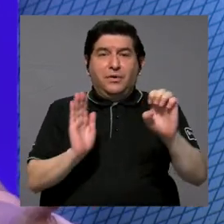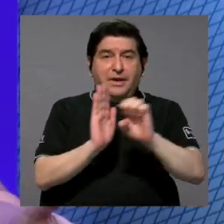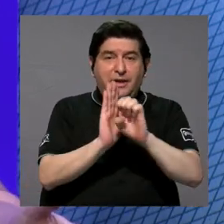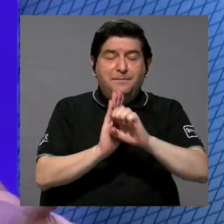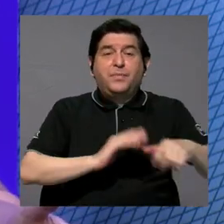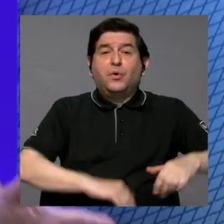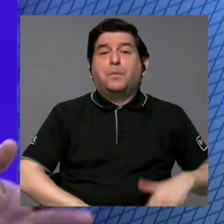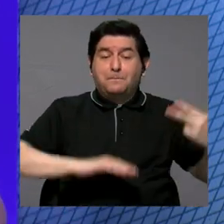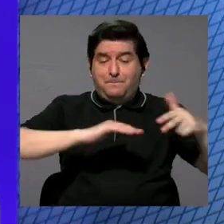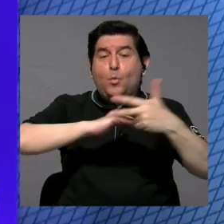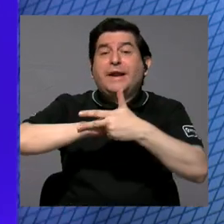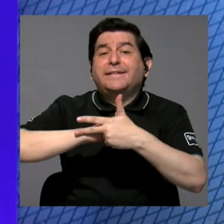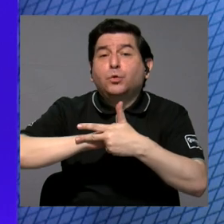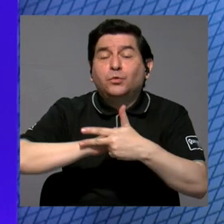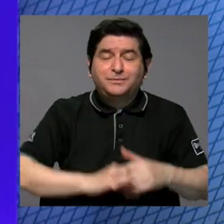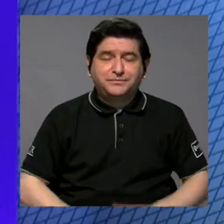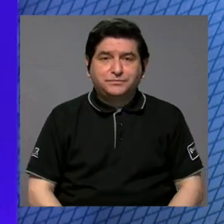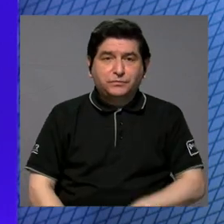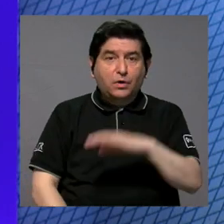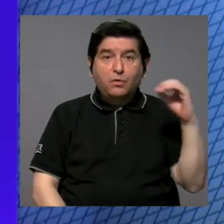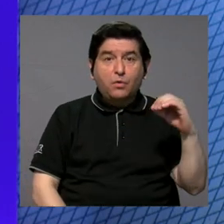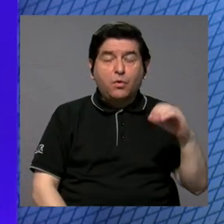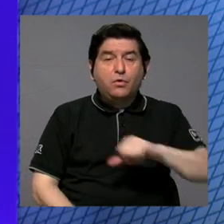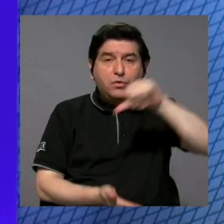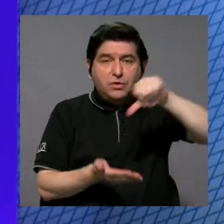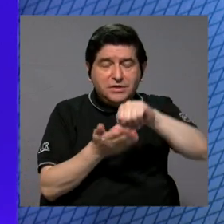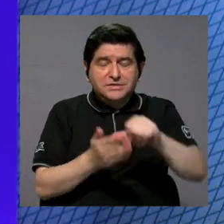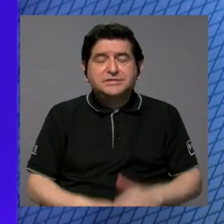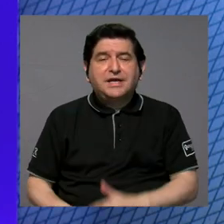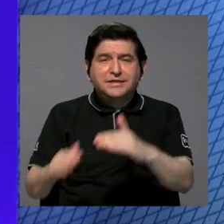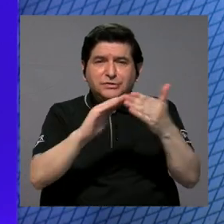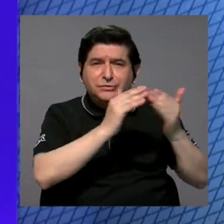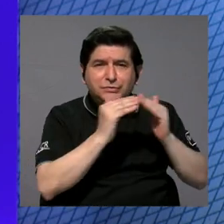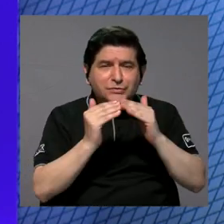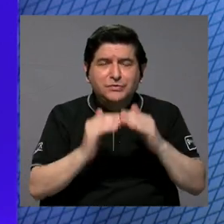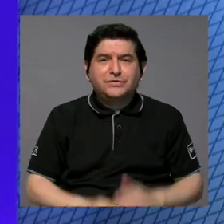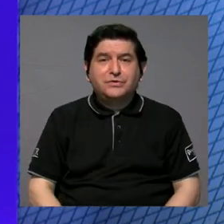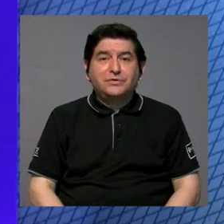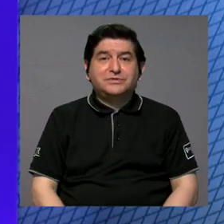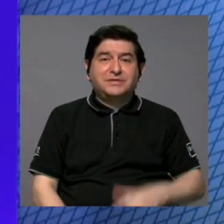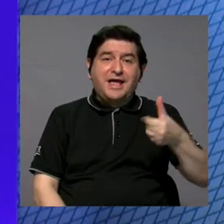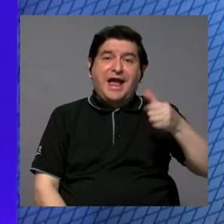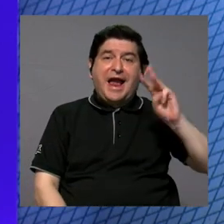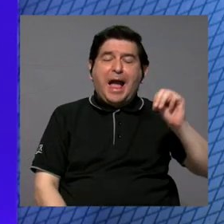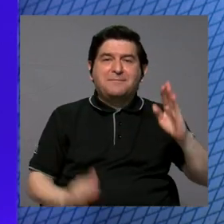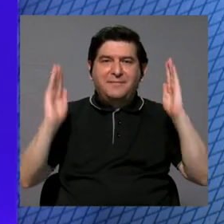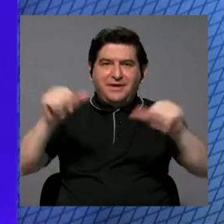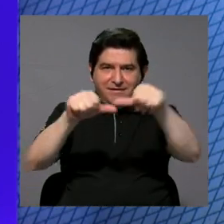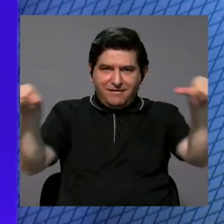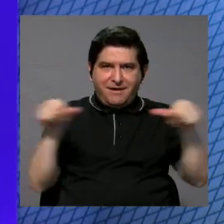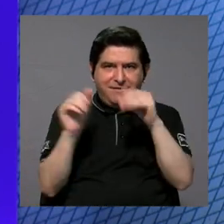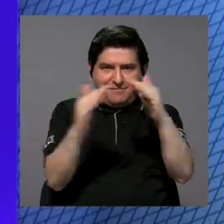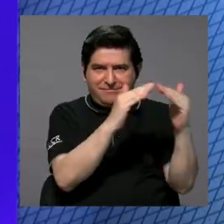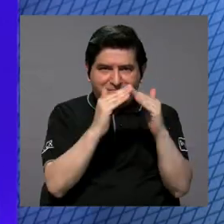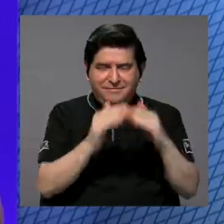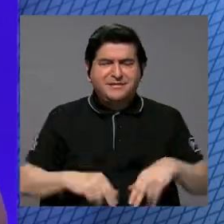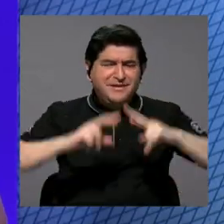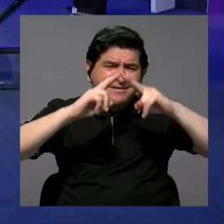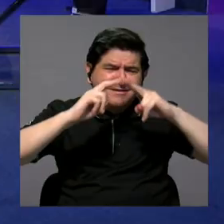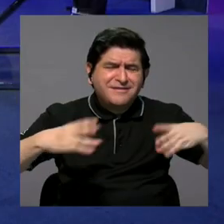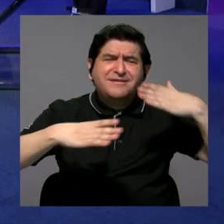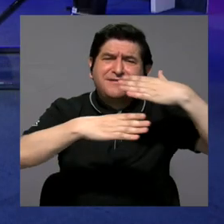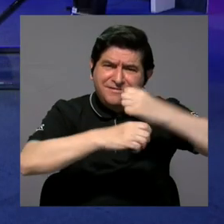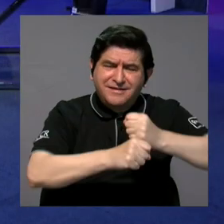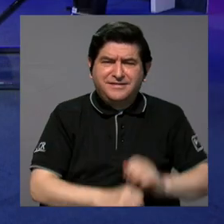puertos, ¿verdad? Como lo que son centros cívicos ubicados en el gran área metropolitana. Y así es hacer esas lecturas